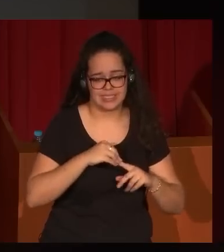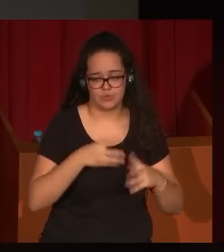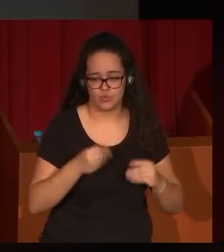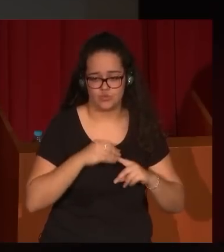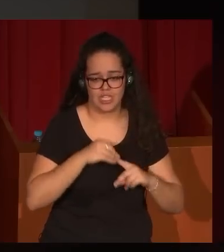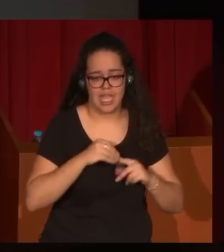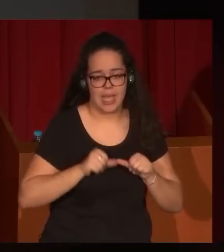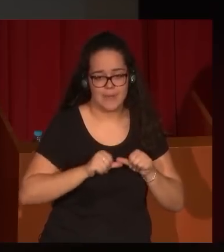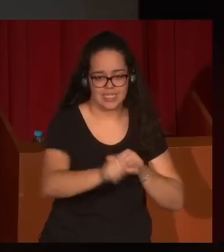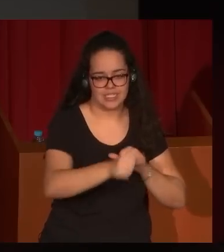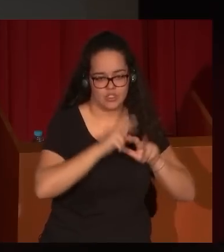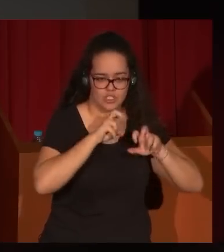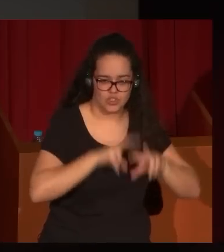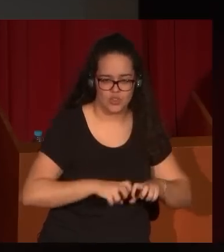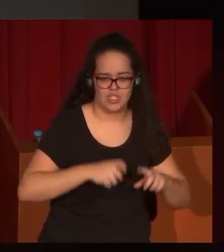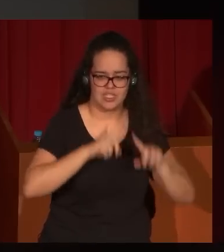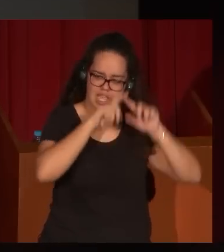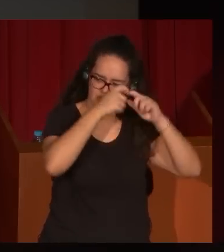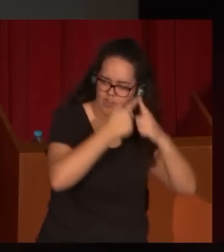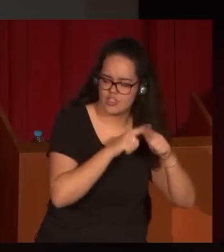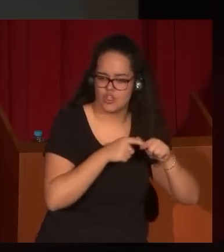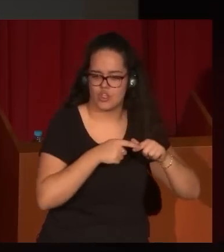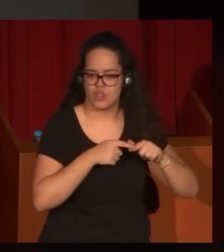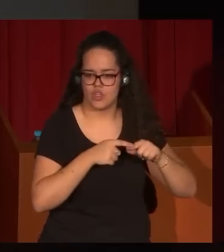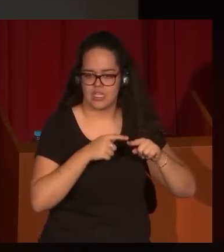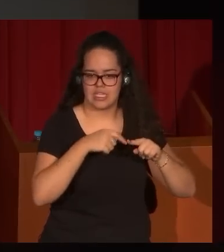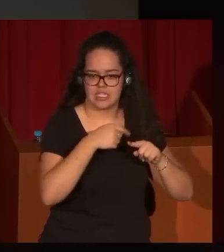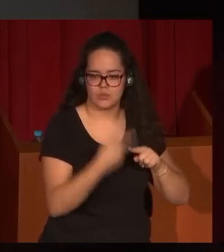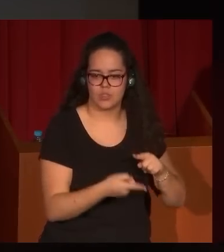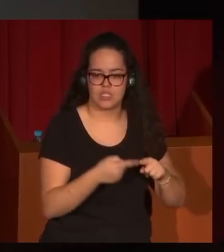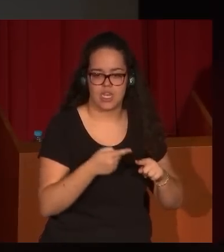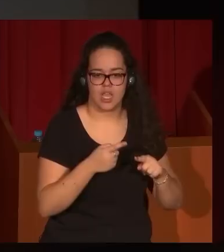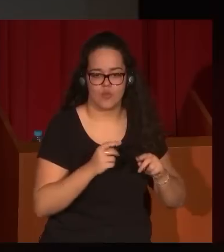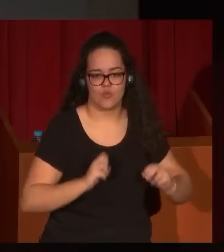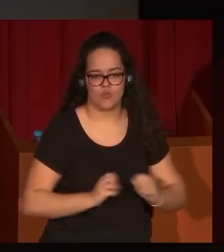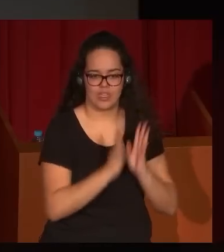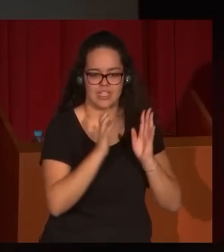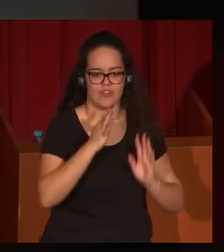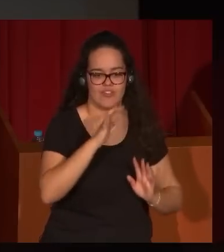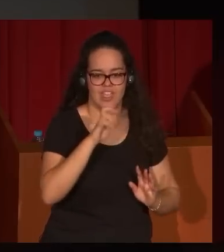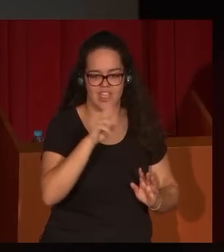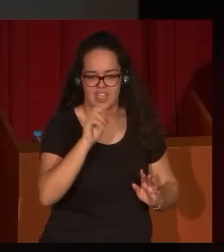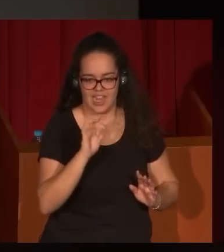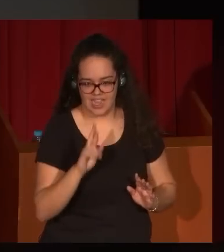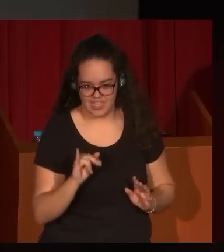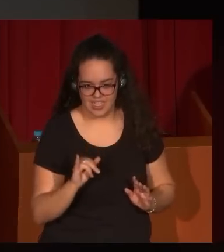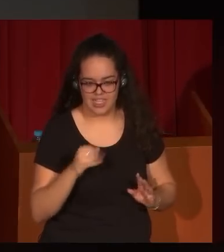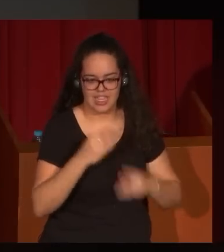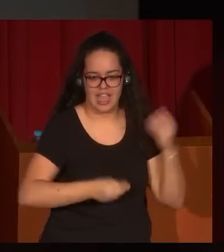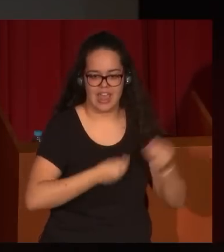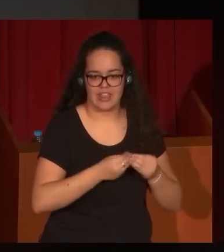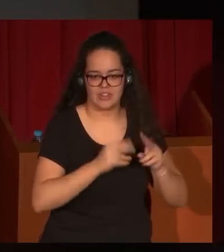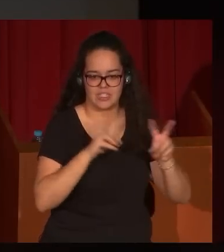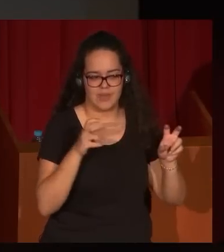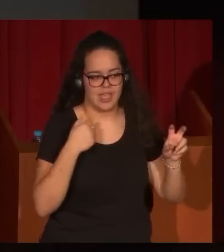a partir de los estudios y de la reflexión que Enrique la Fuente Ferrari hace sobre la figura de Goya y sus aledaños.